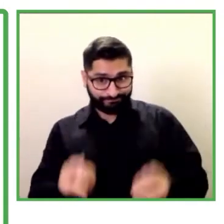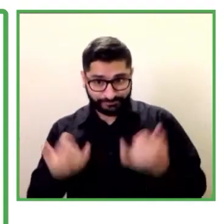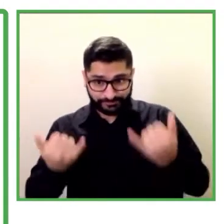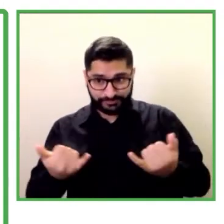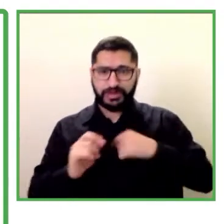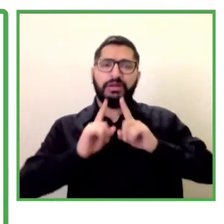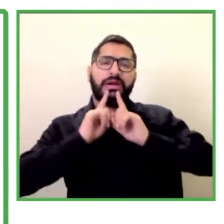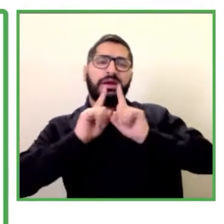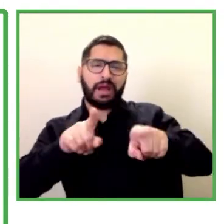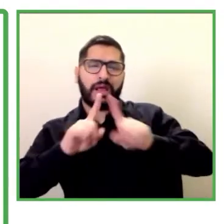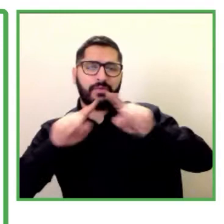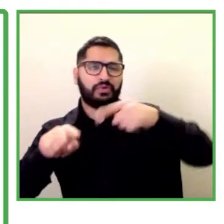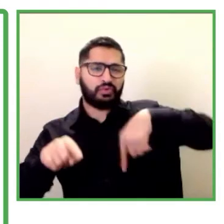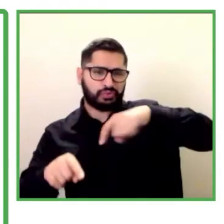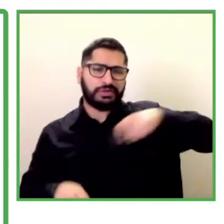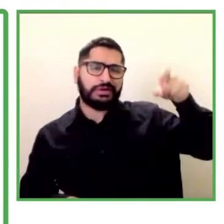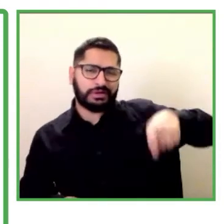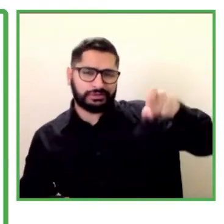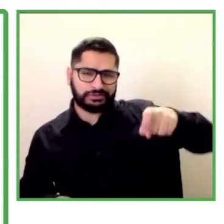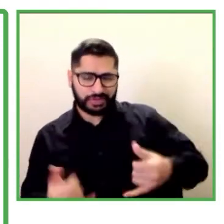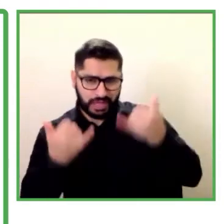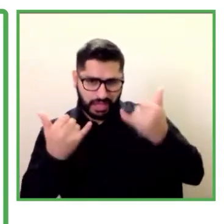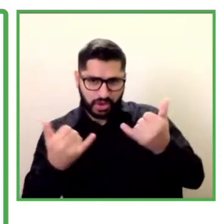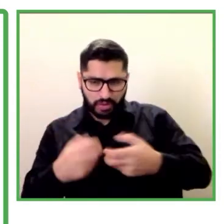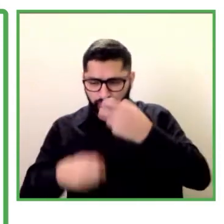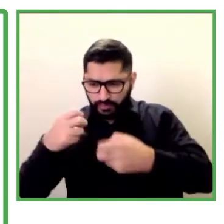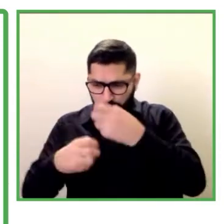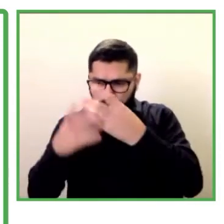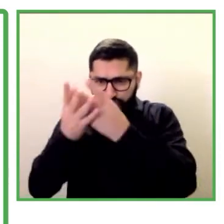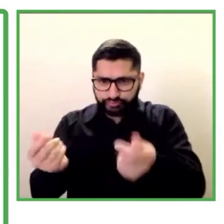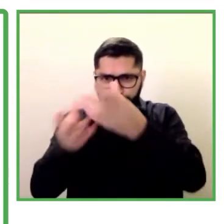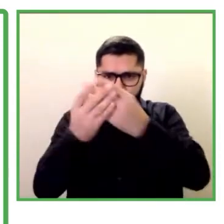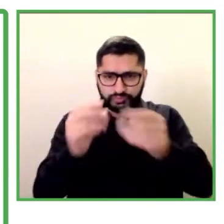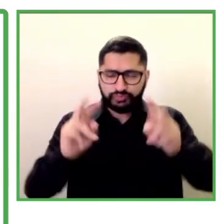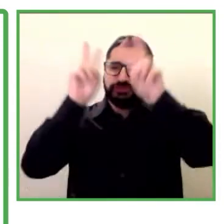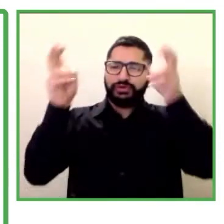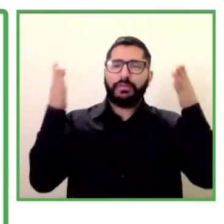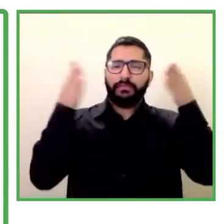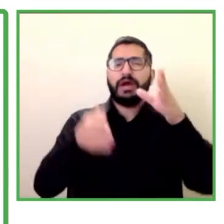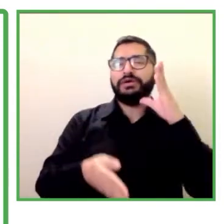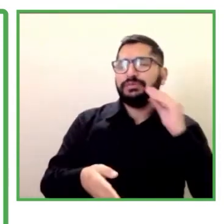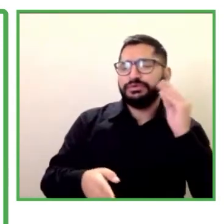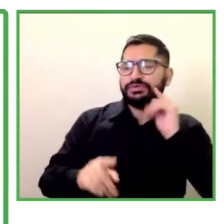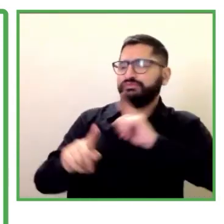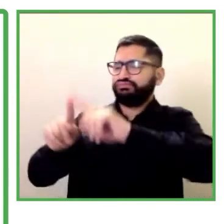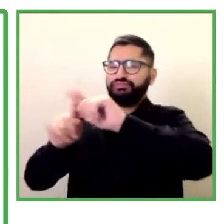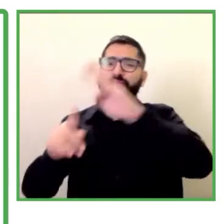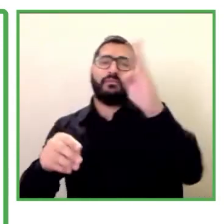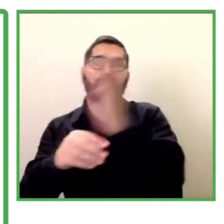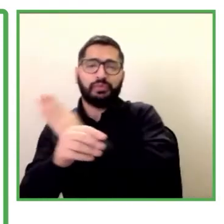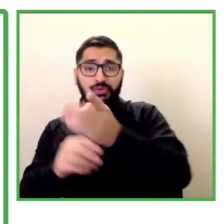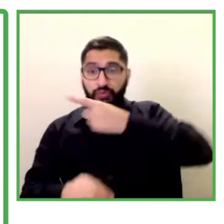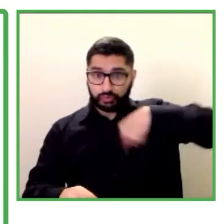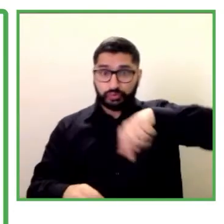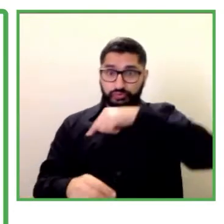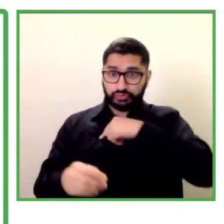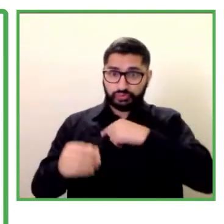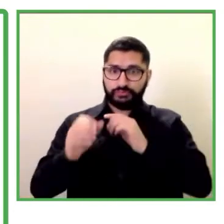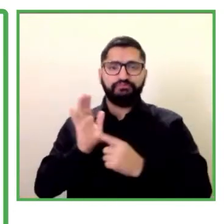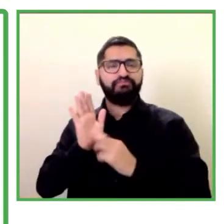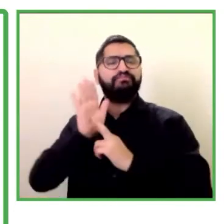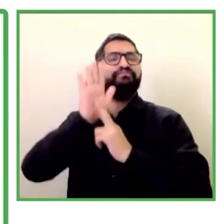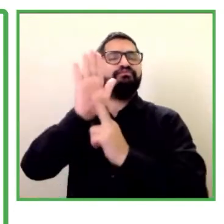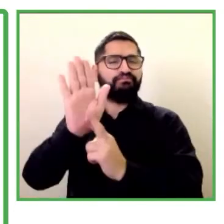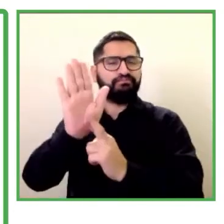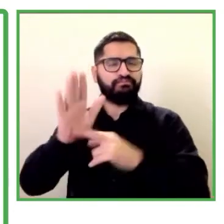a descubrir nuevas posibilidades a través de la experiencia de otras empresas porque nosotros representamos una figura diferente las redes en general